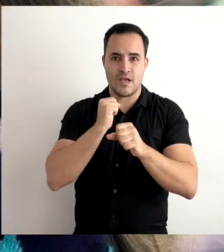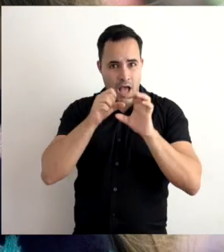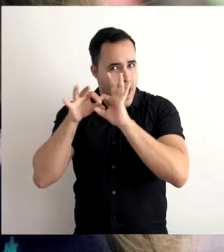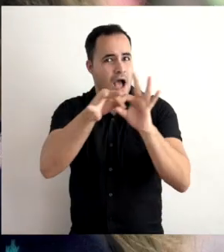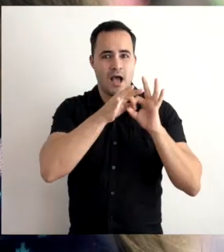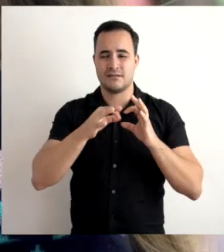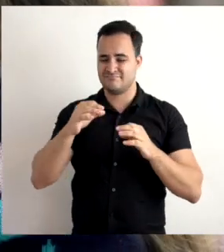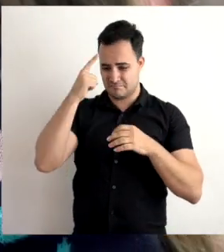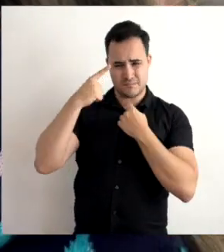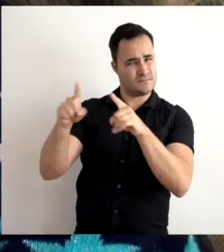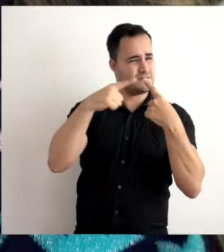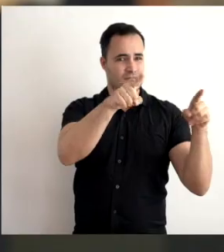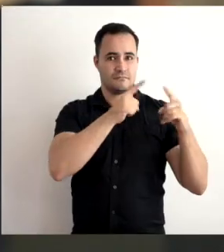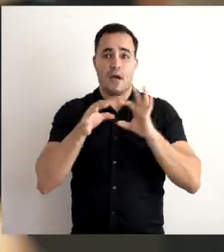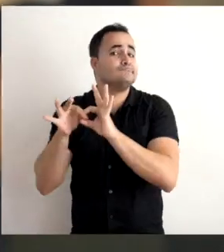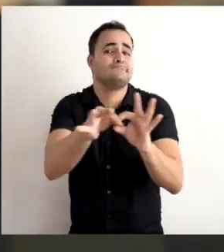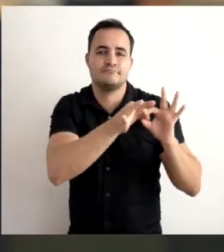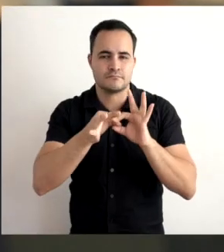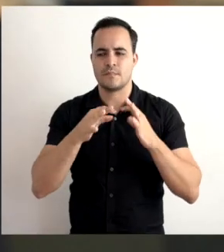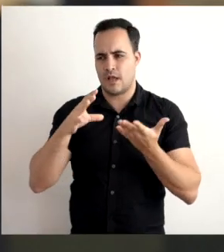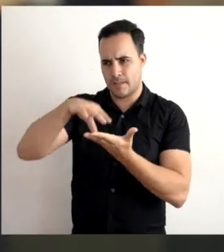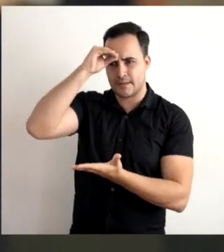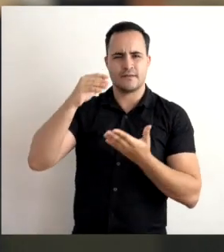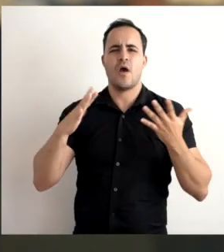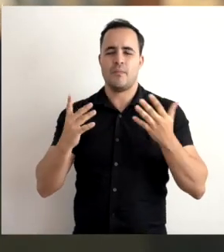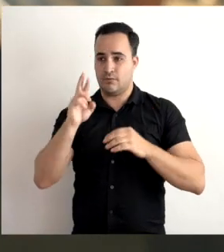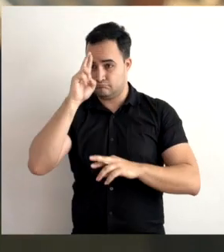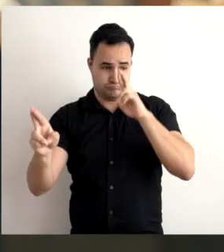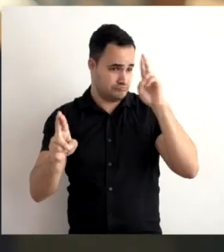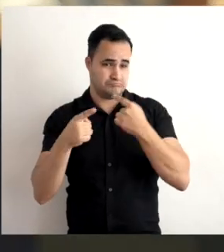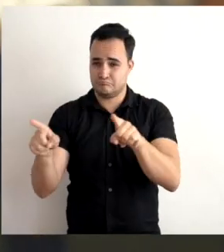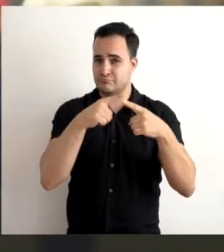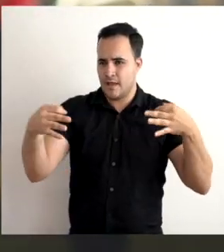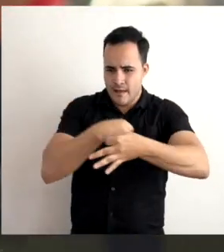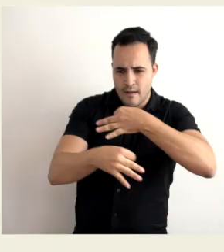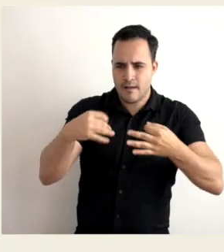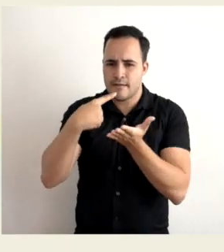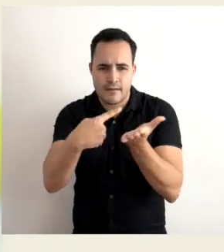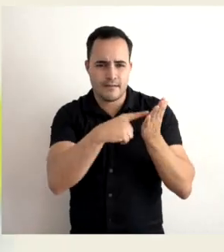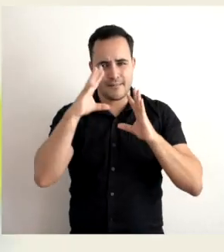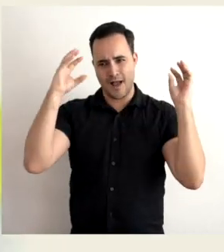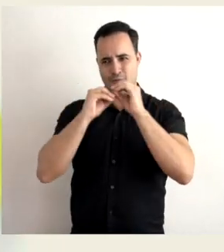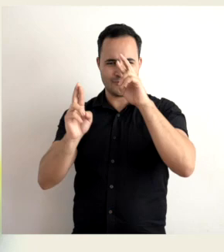nos unen las diferencias, pues a través de ellas aprendemos de respeto, de empatía y conciliación.